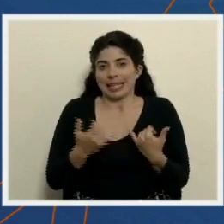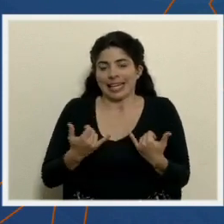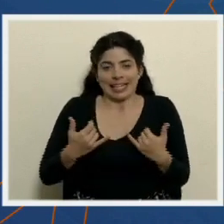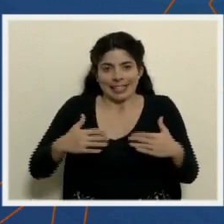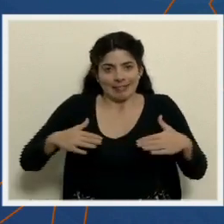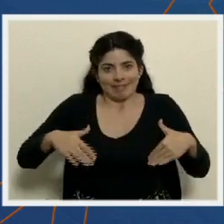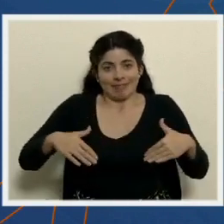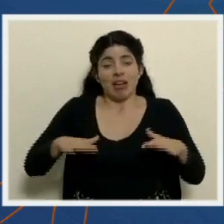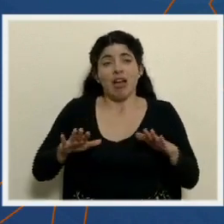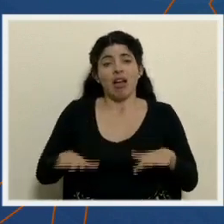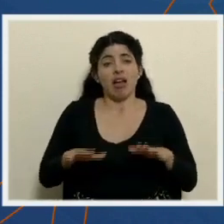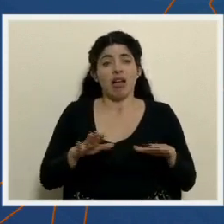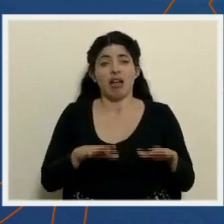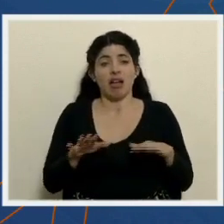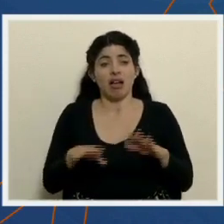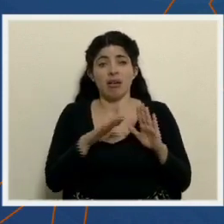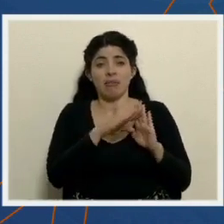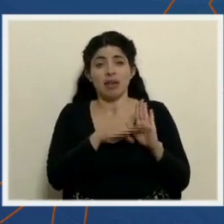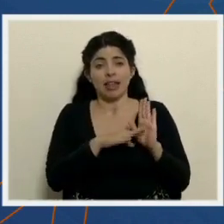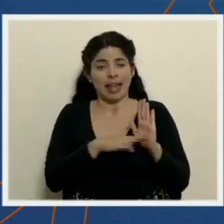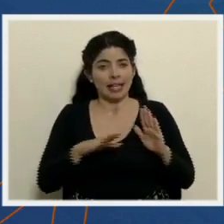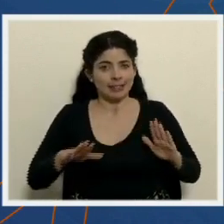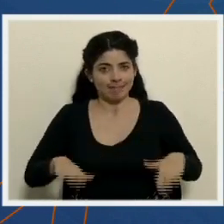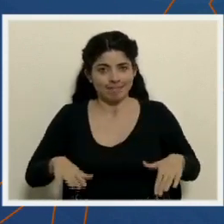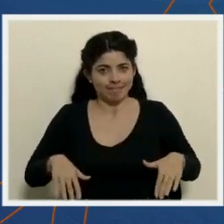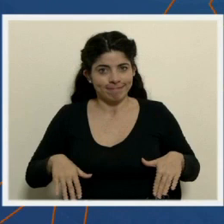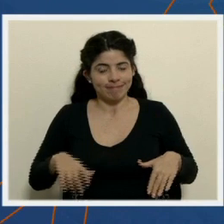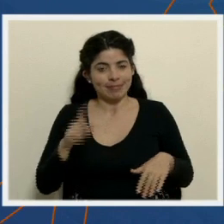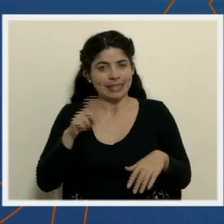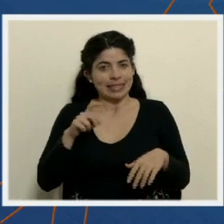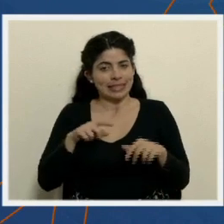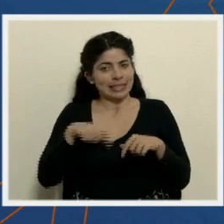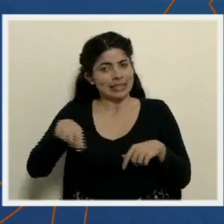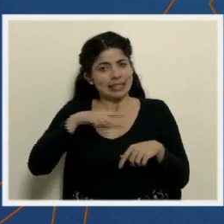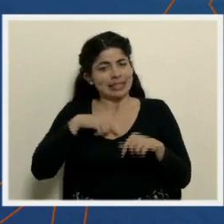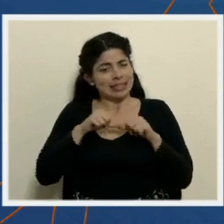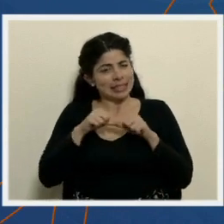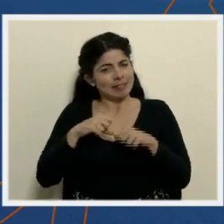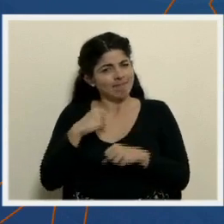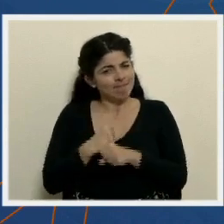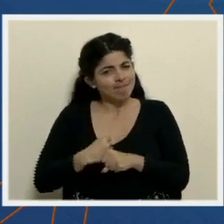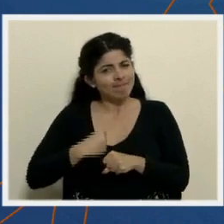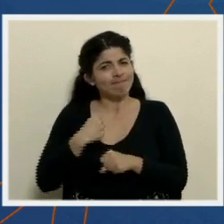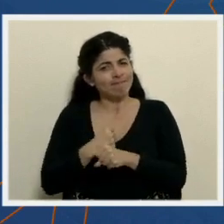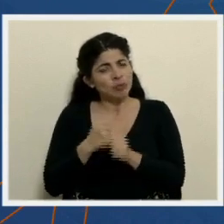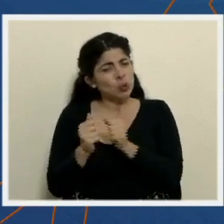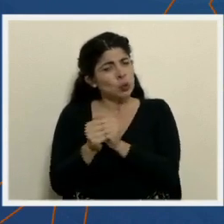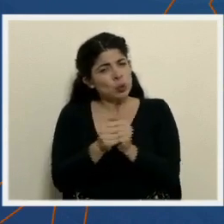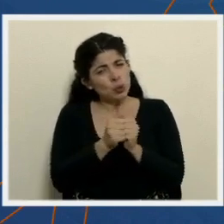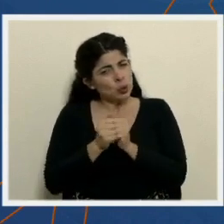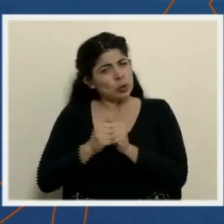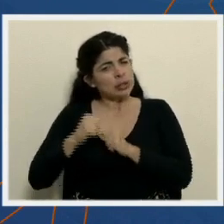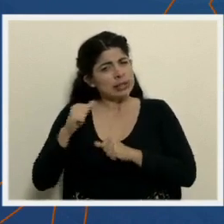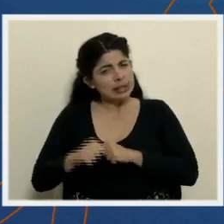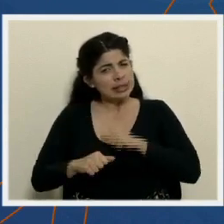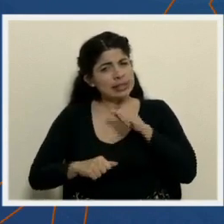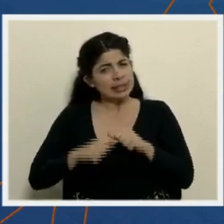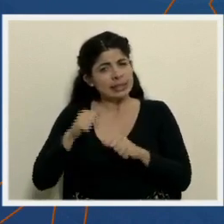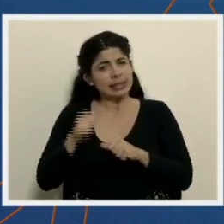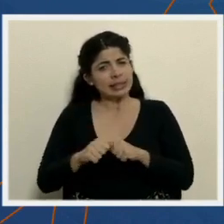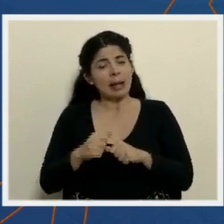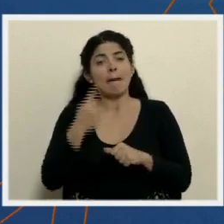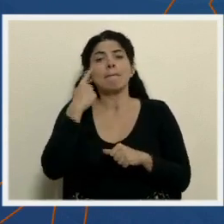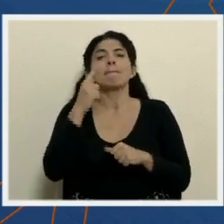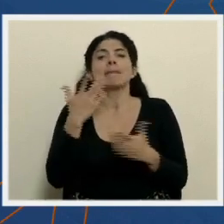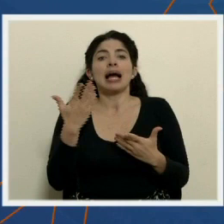momento de relajar las medidas. Necesitamos seguir trabajando fuerte, juntos y juntas, para poder